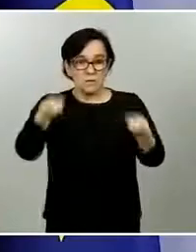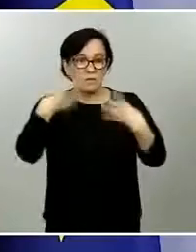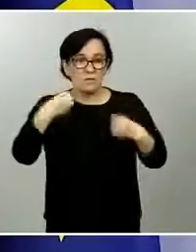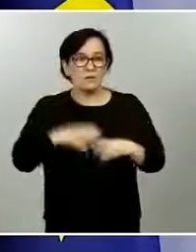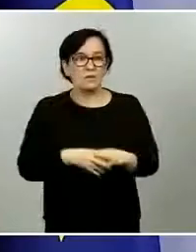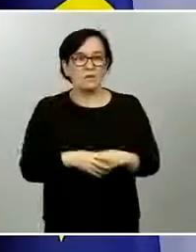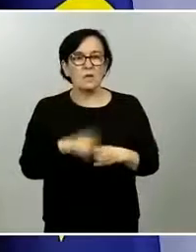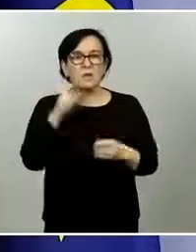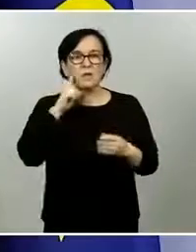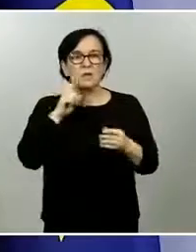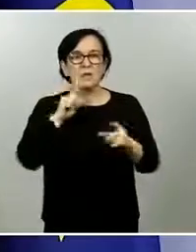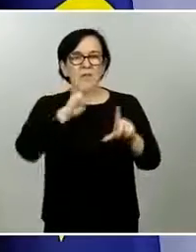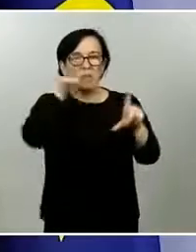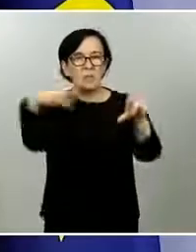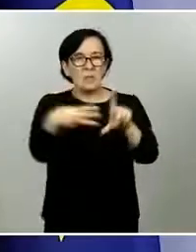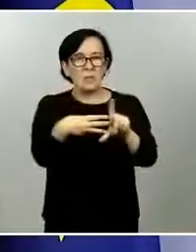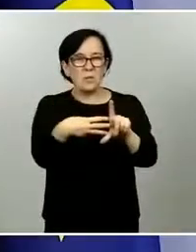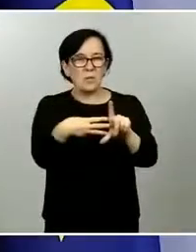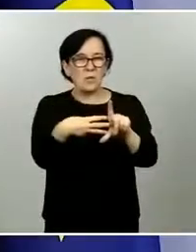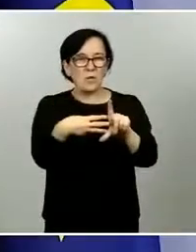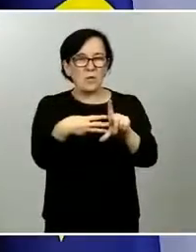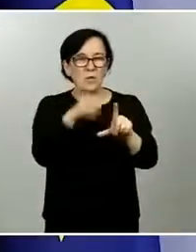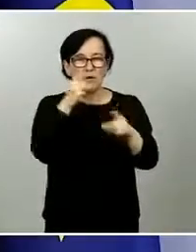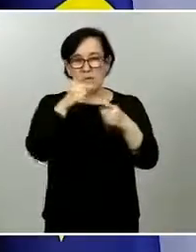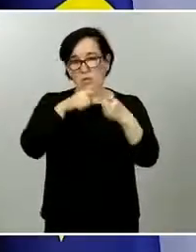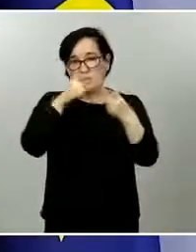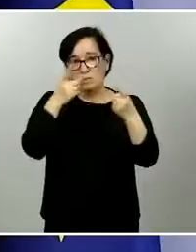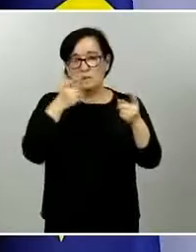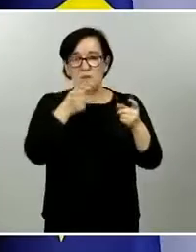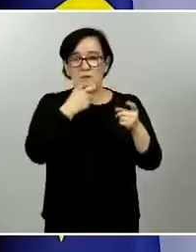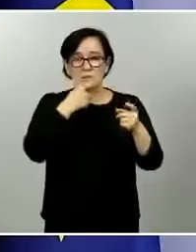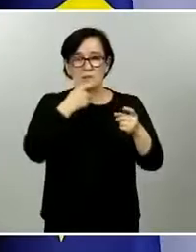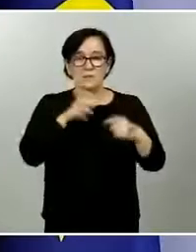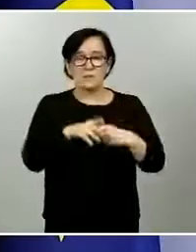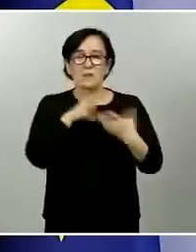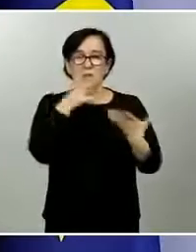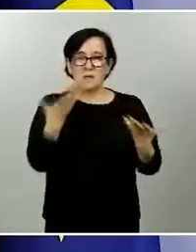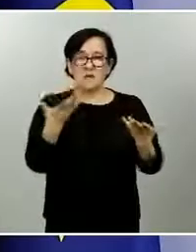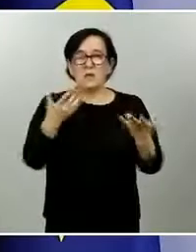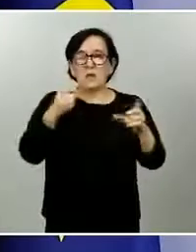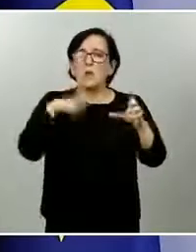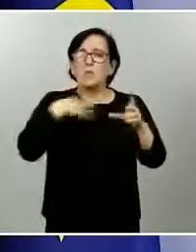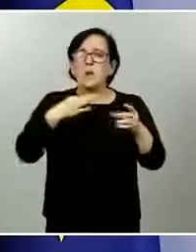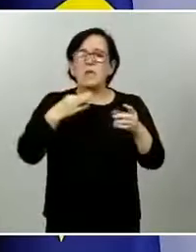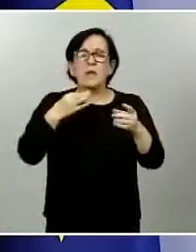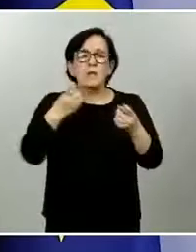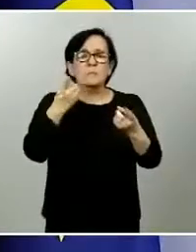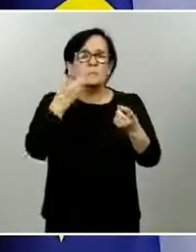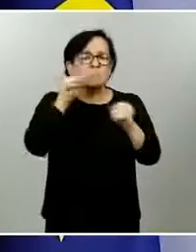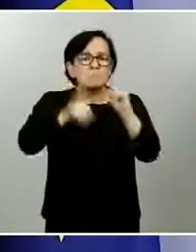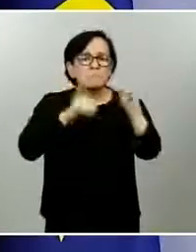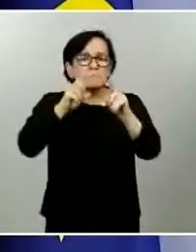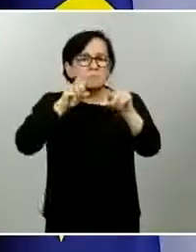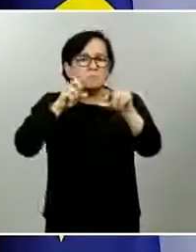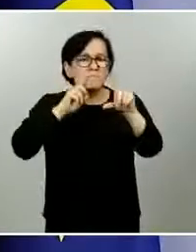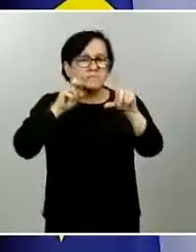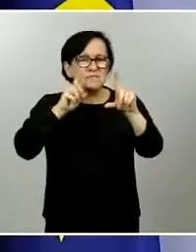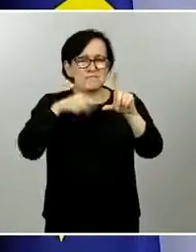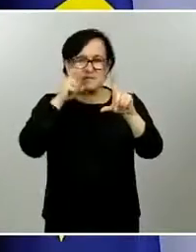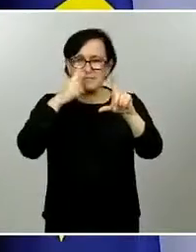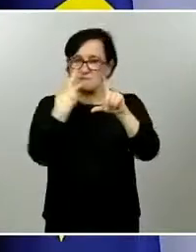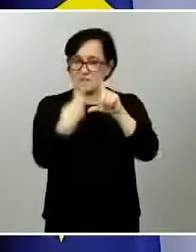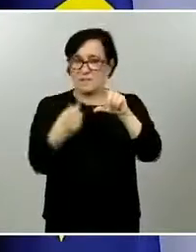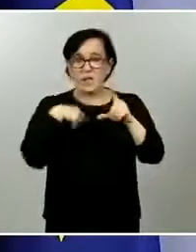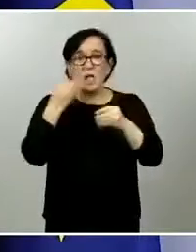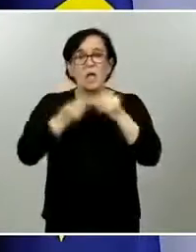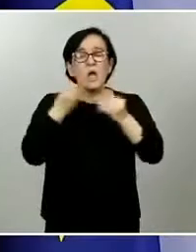la universidad John Hopkins son referidos y beben como una fuente fundamental de su información de un portal